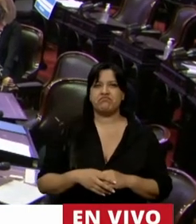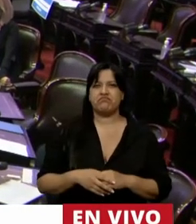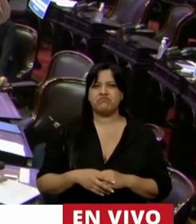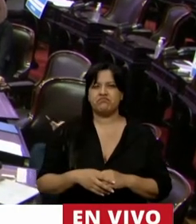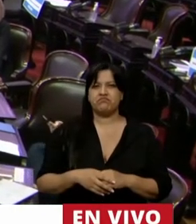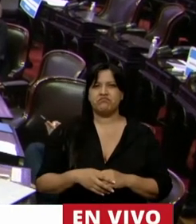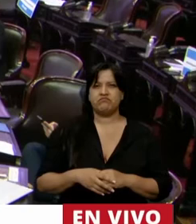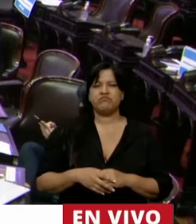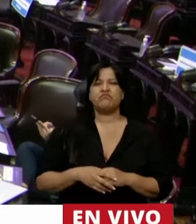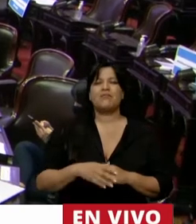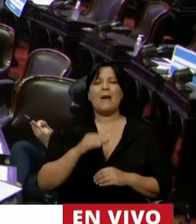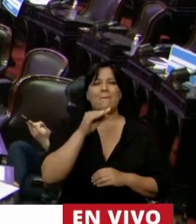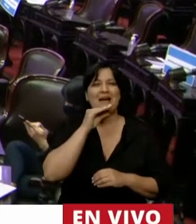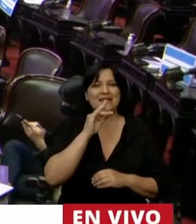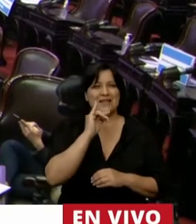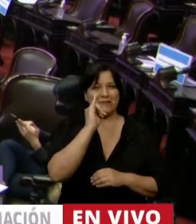Quiero, mientras tanto,